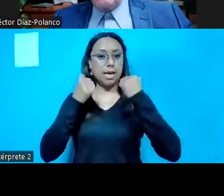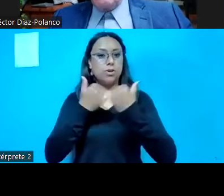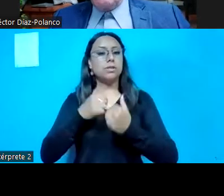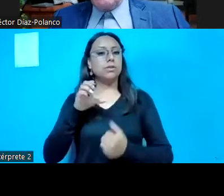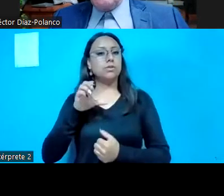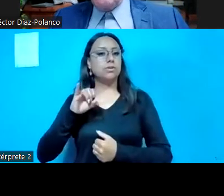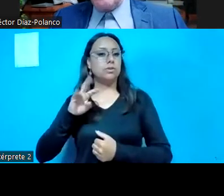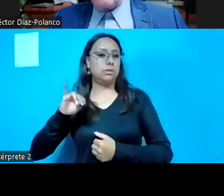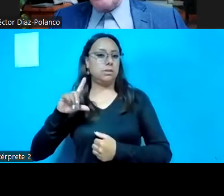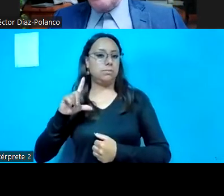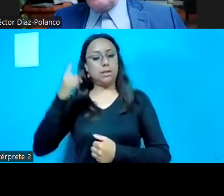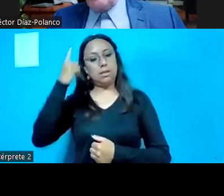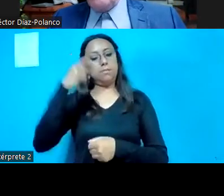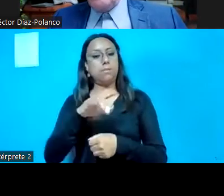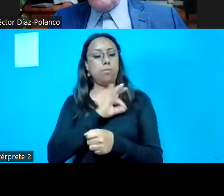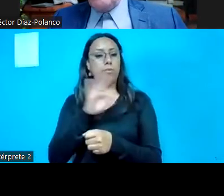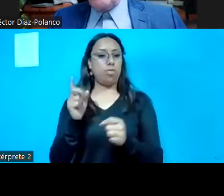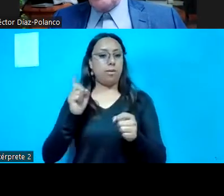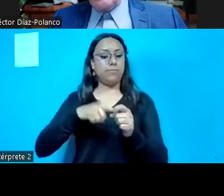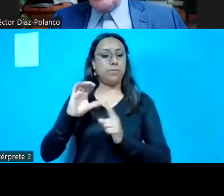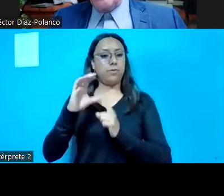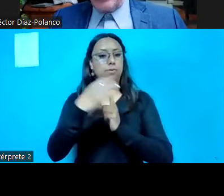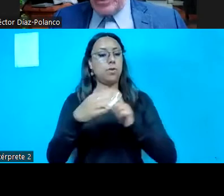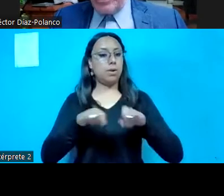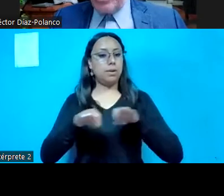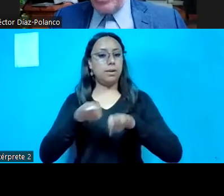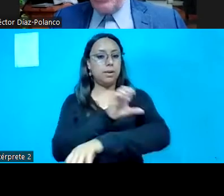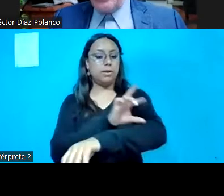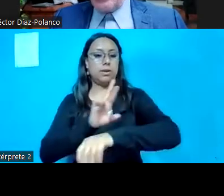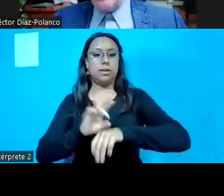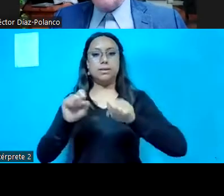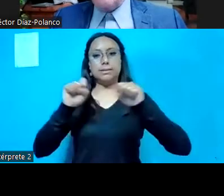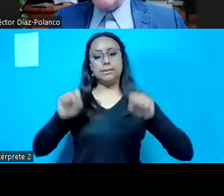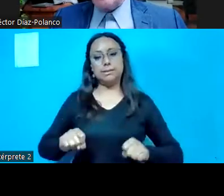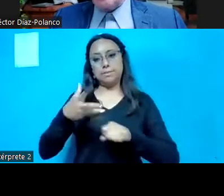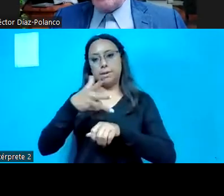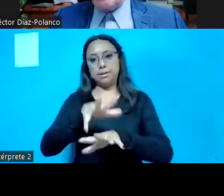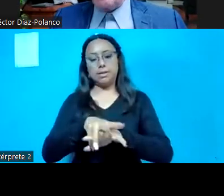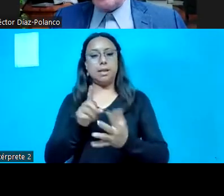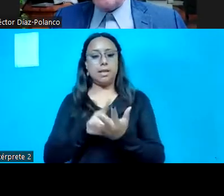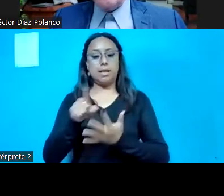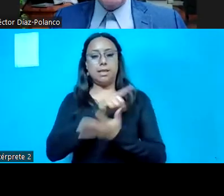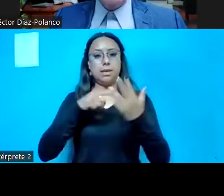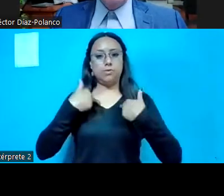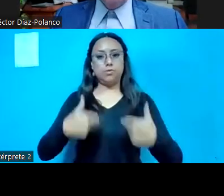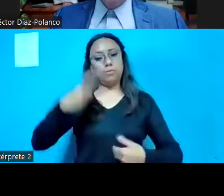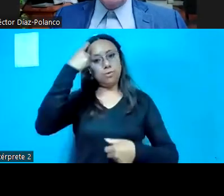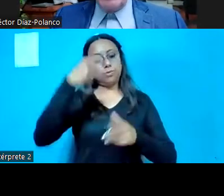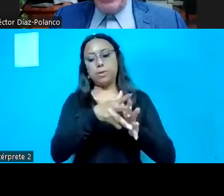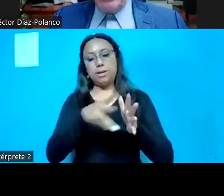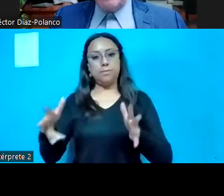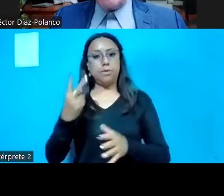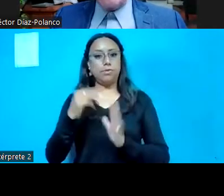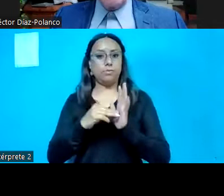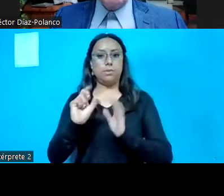para integrar el comité coordinador del sistema integral de derechos humanos para el periodo dos